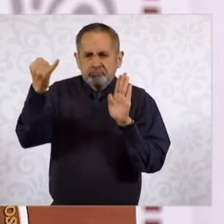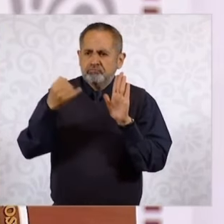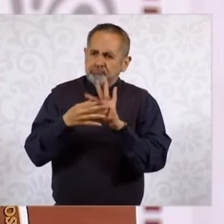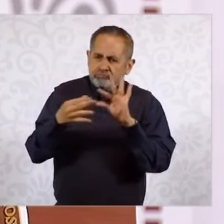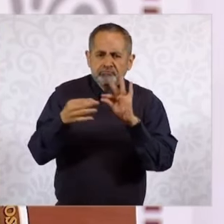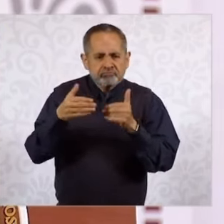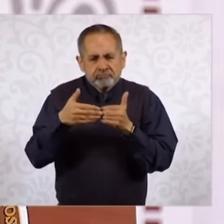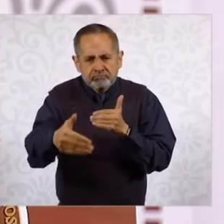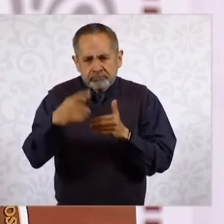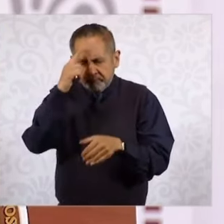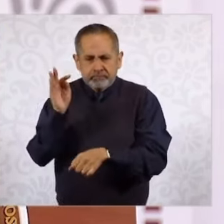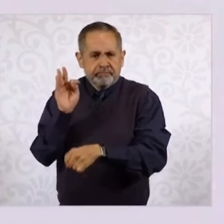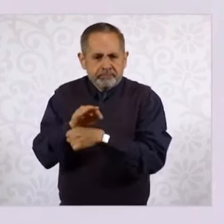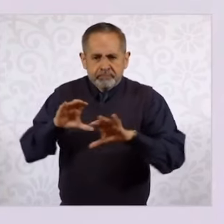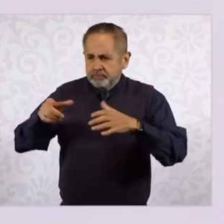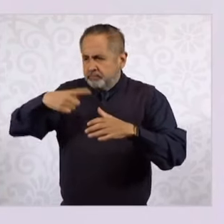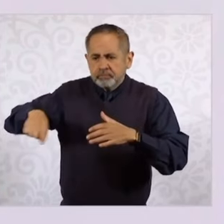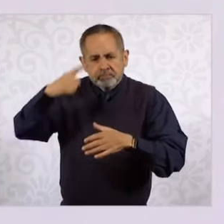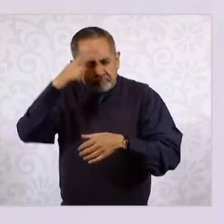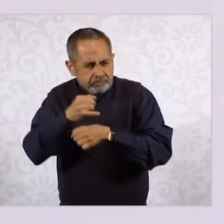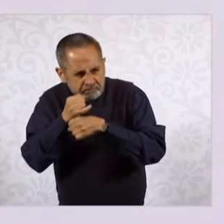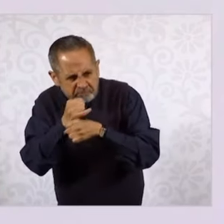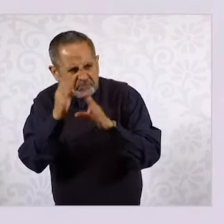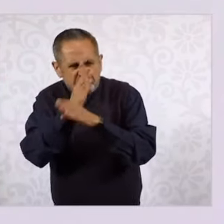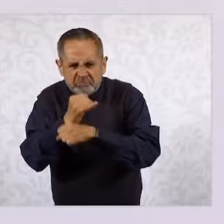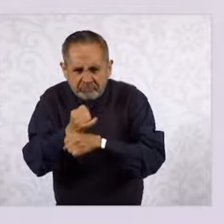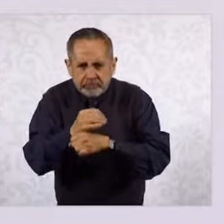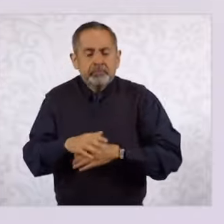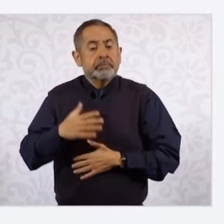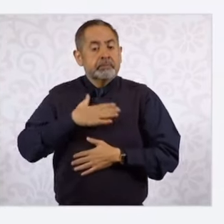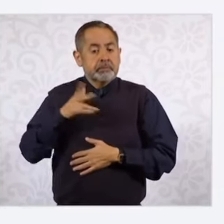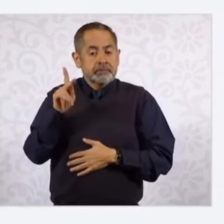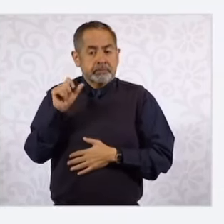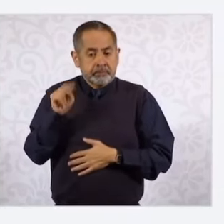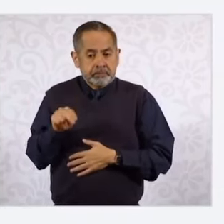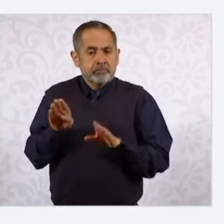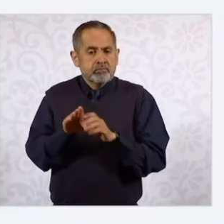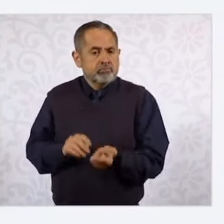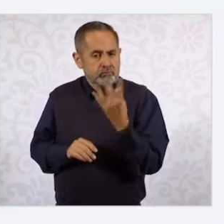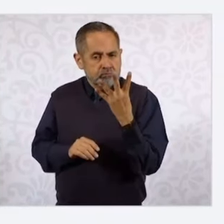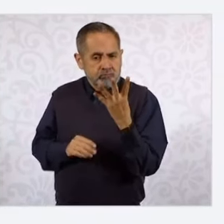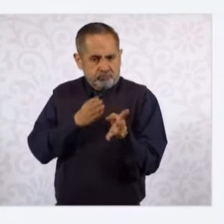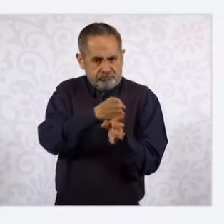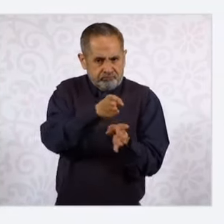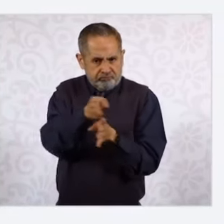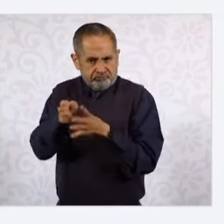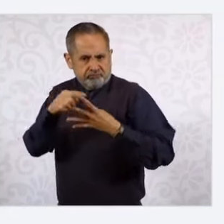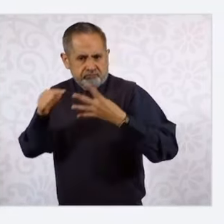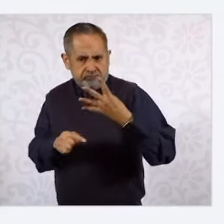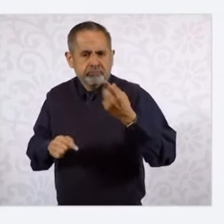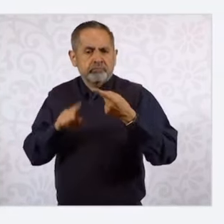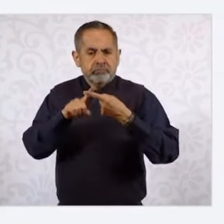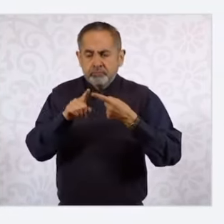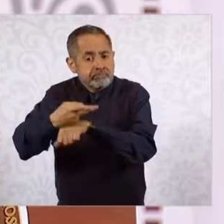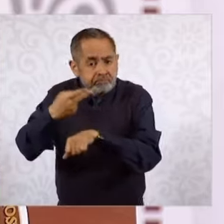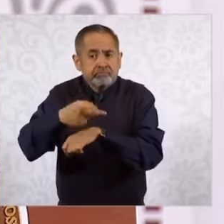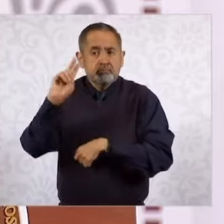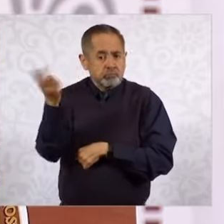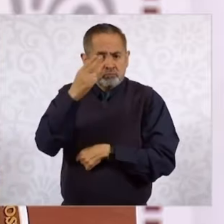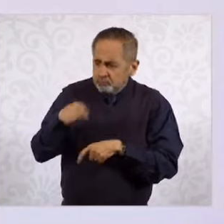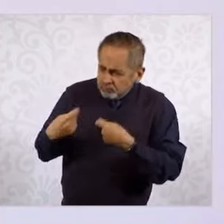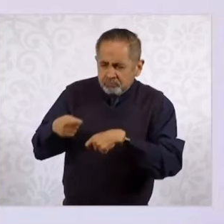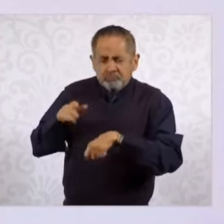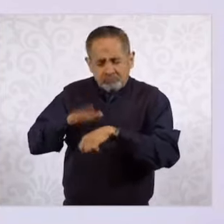sobre todo para fortalecer la inteligencia y la investigación. Nuestra estrategia consiste en cuatro ejes. Es atención a las causas